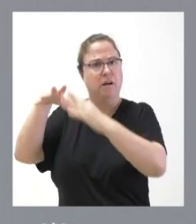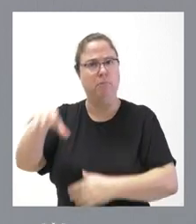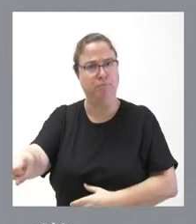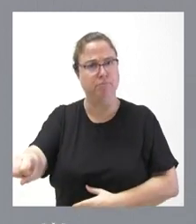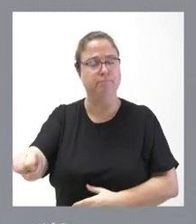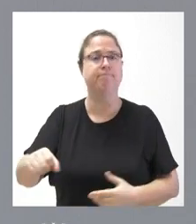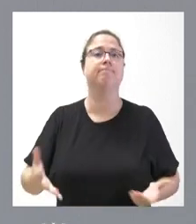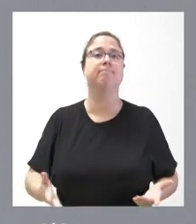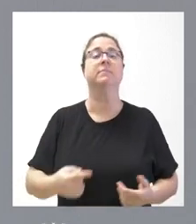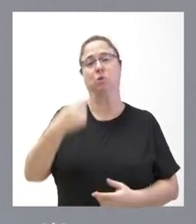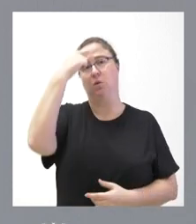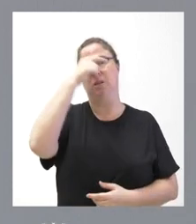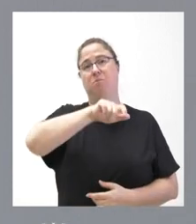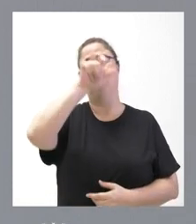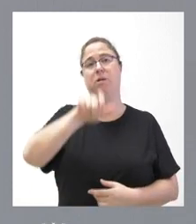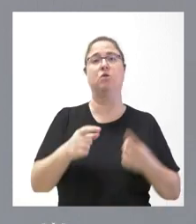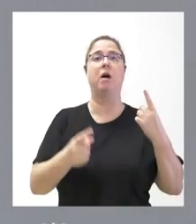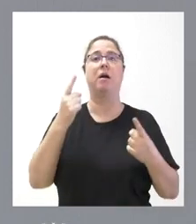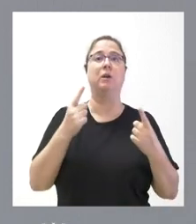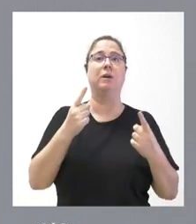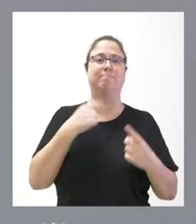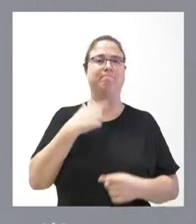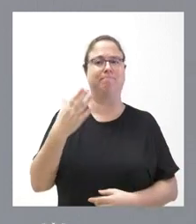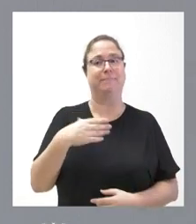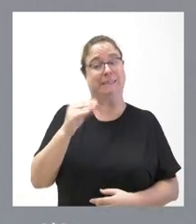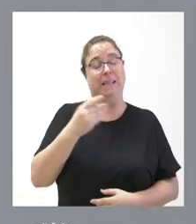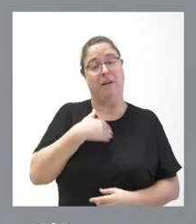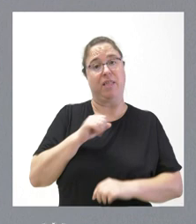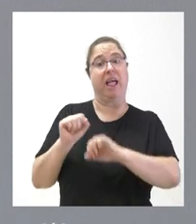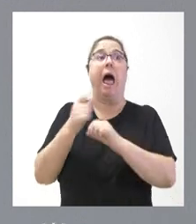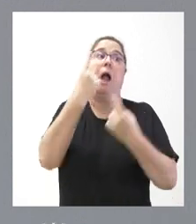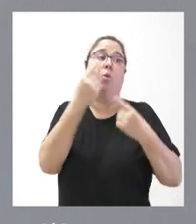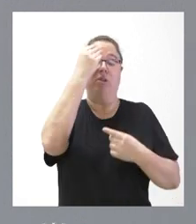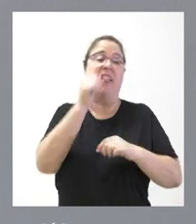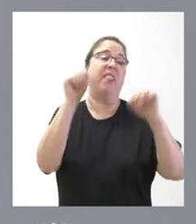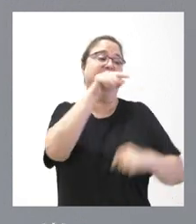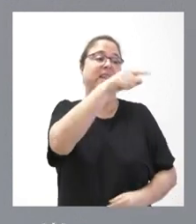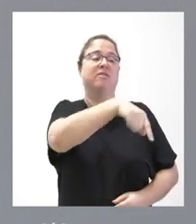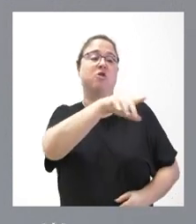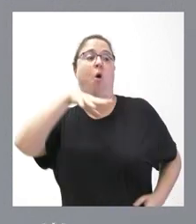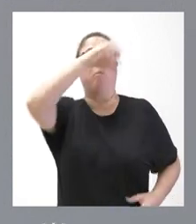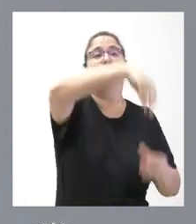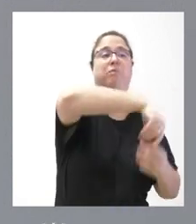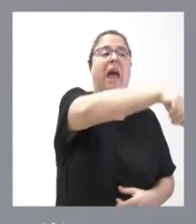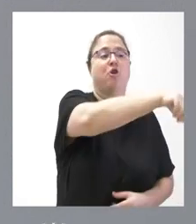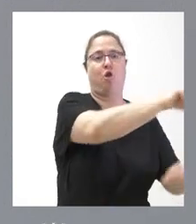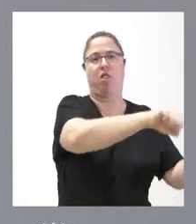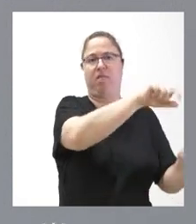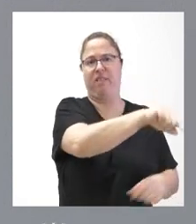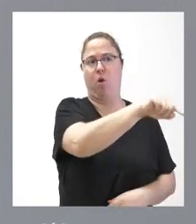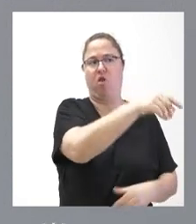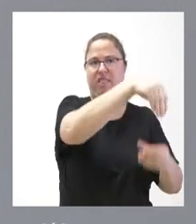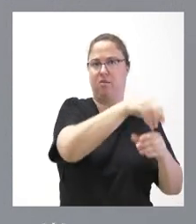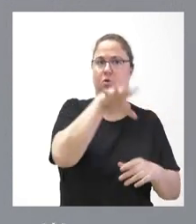sabemos que hay personas que pueden entender que a quien hay que defender es a los ocupas. Nosotros creemos que el problema de la ocupación es un problema que